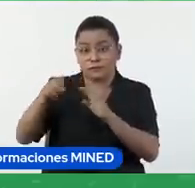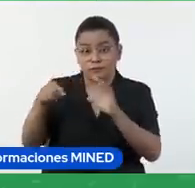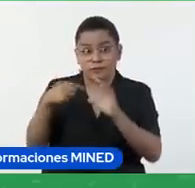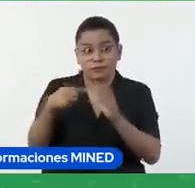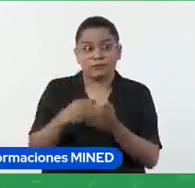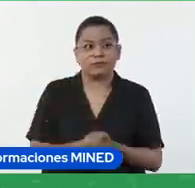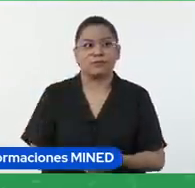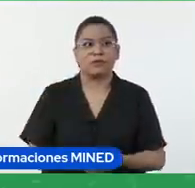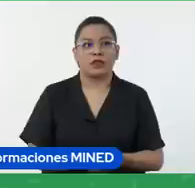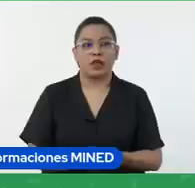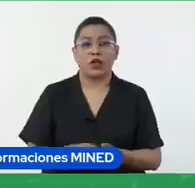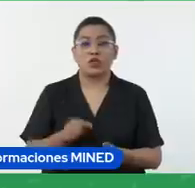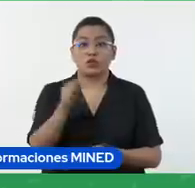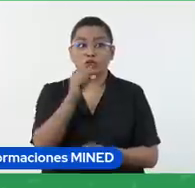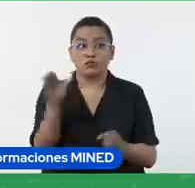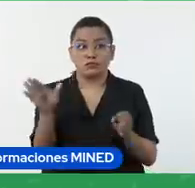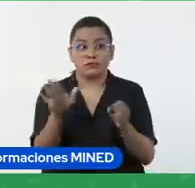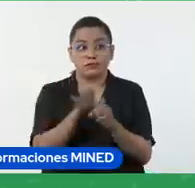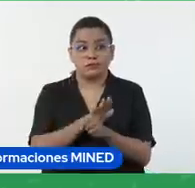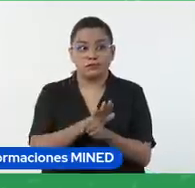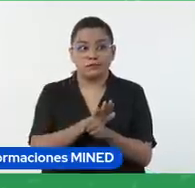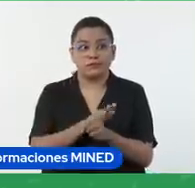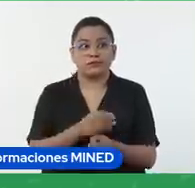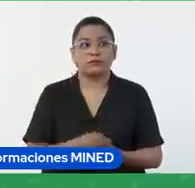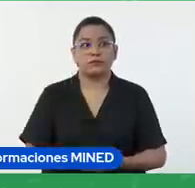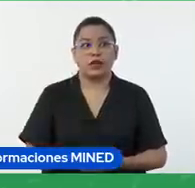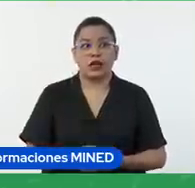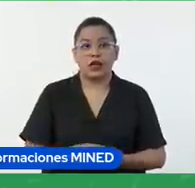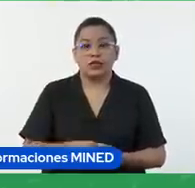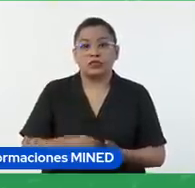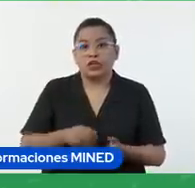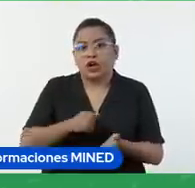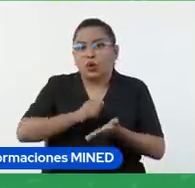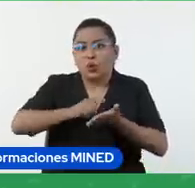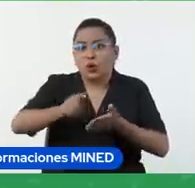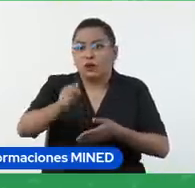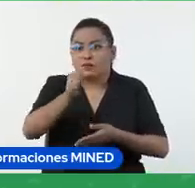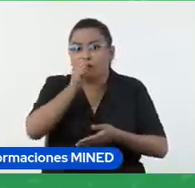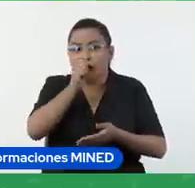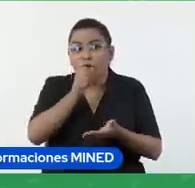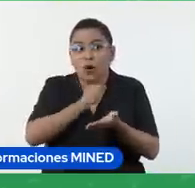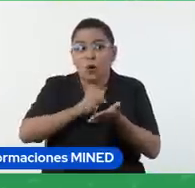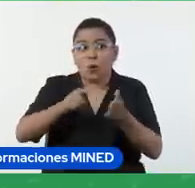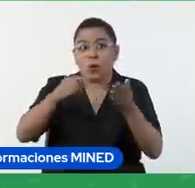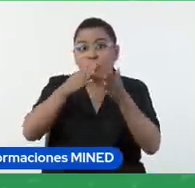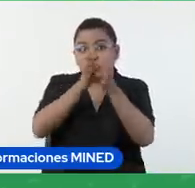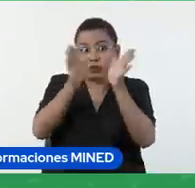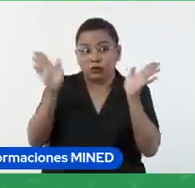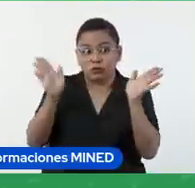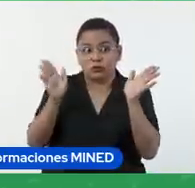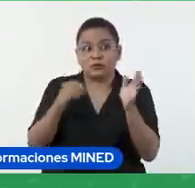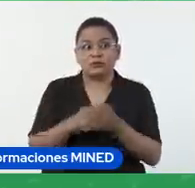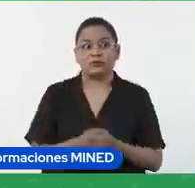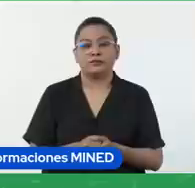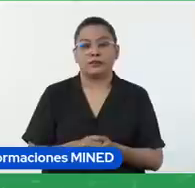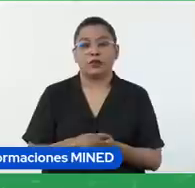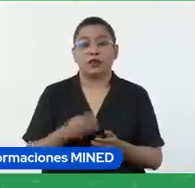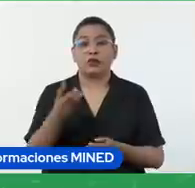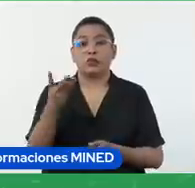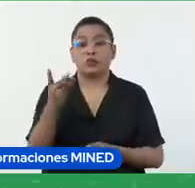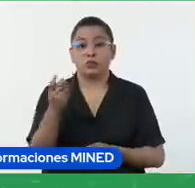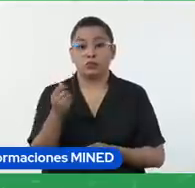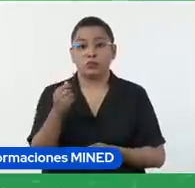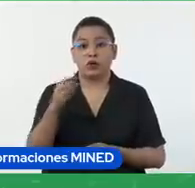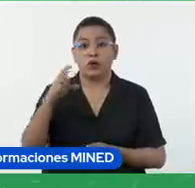el número de DUI y código de infraestructura y nombre de centro educativo. Y para los docentes del